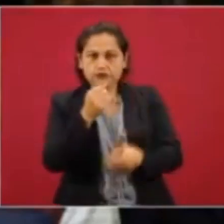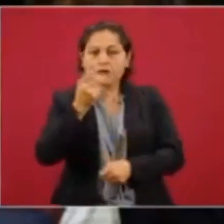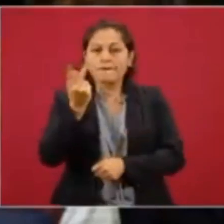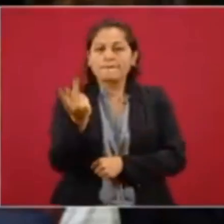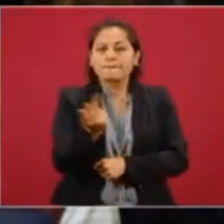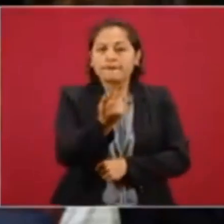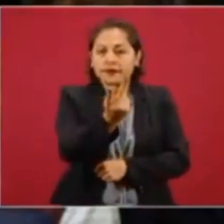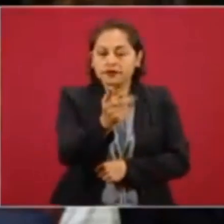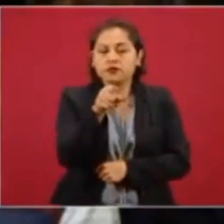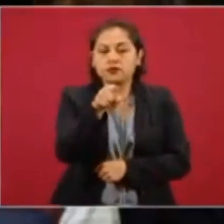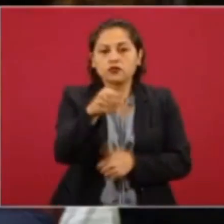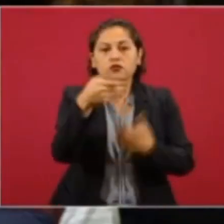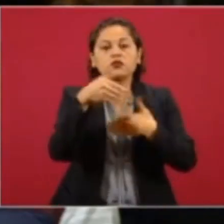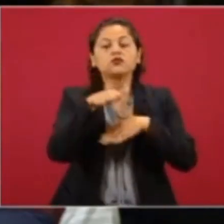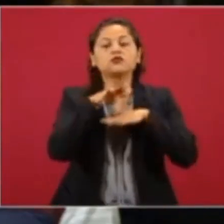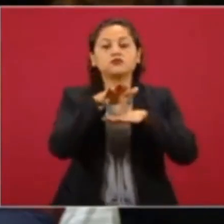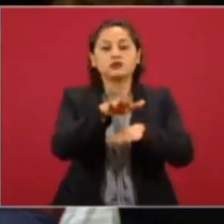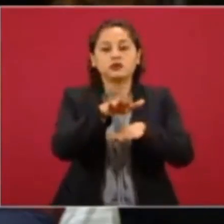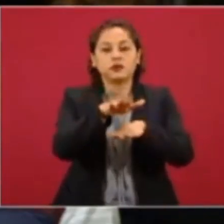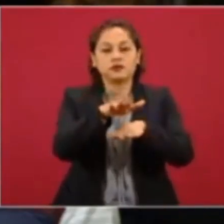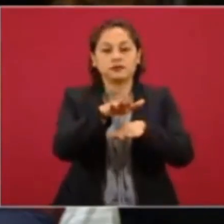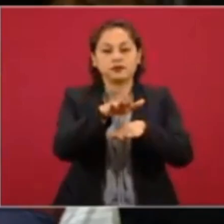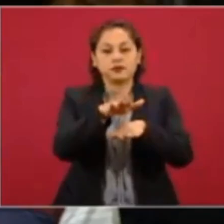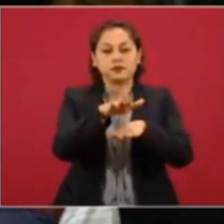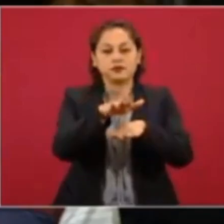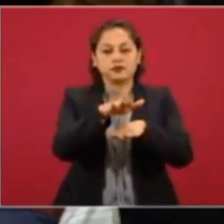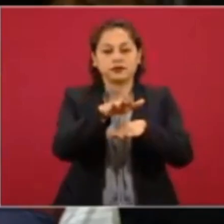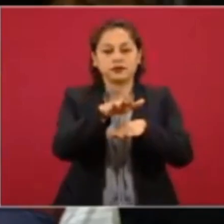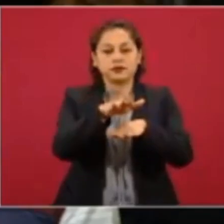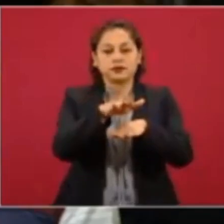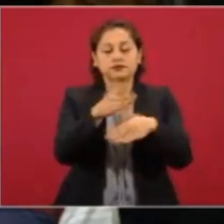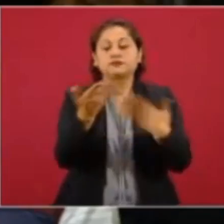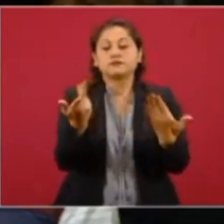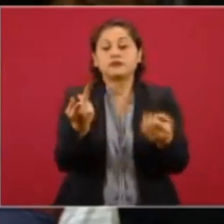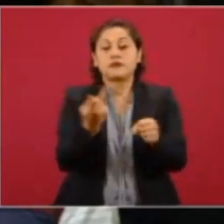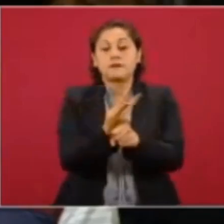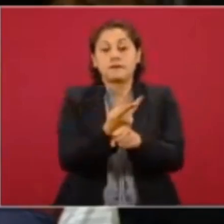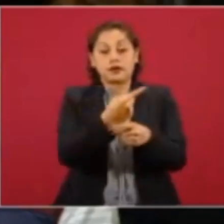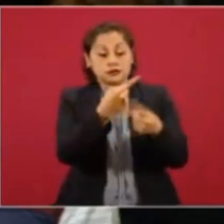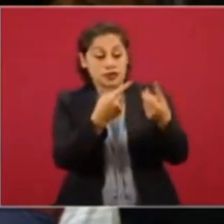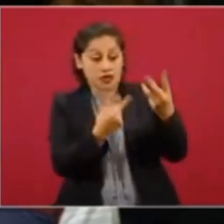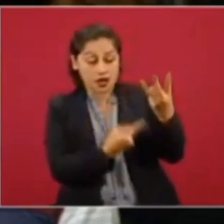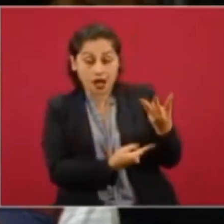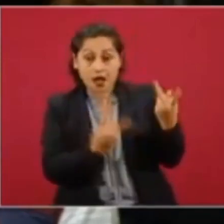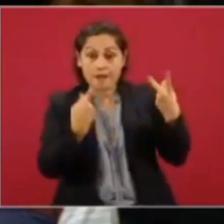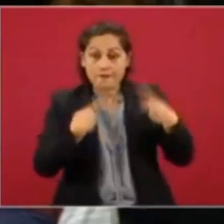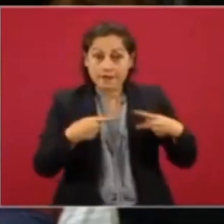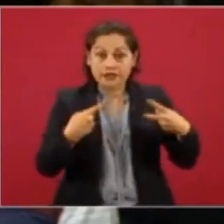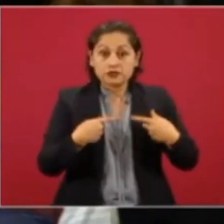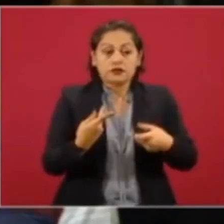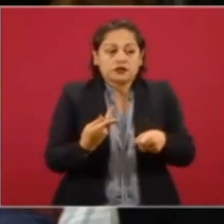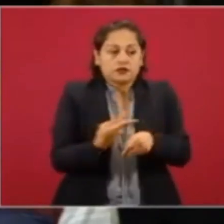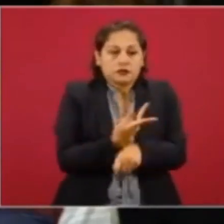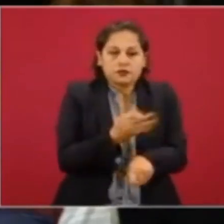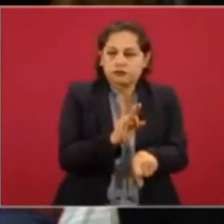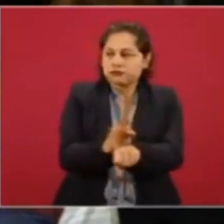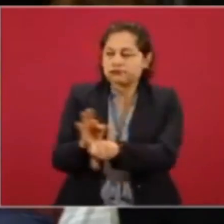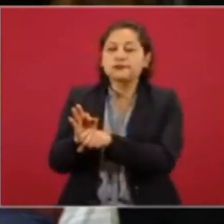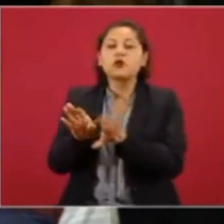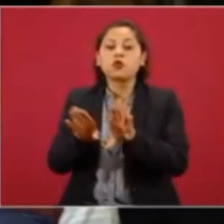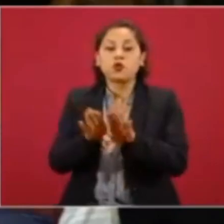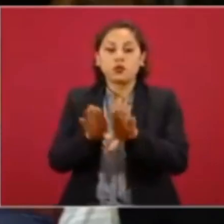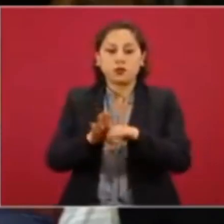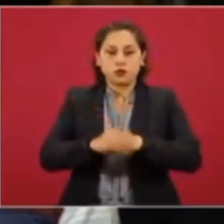los compañeros y la protección en el mecanismo. ¿Le hago la